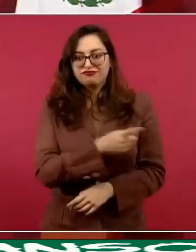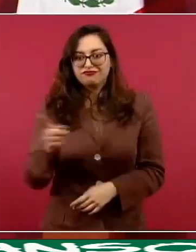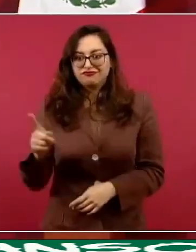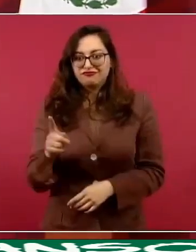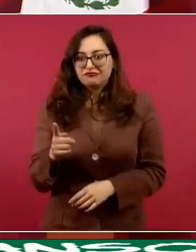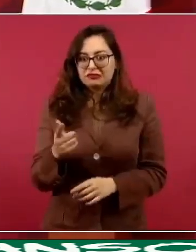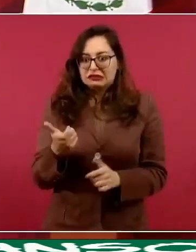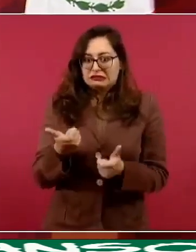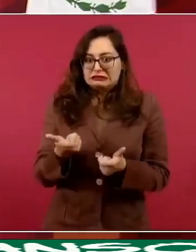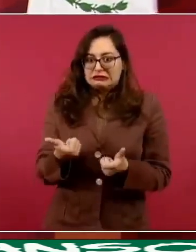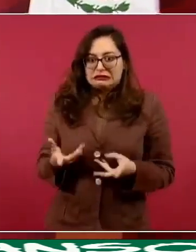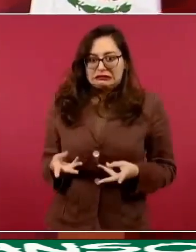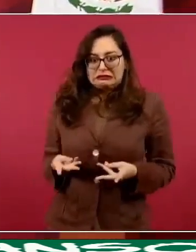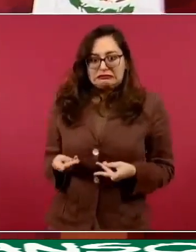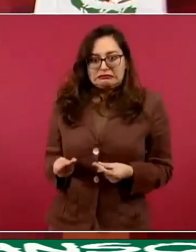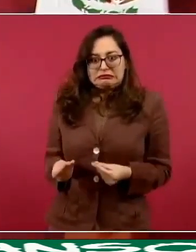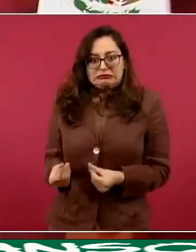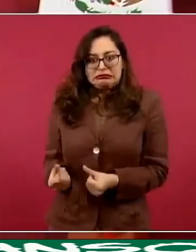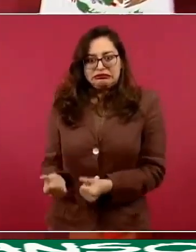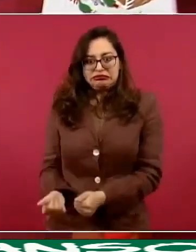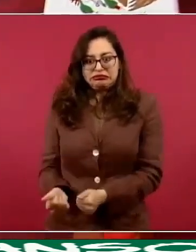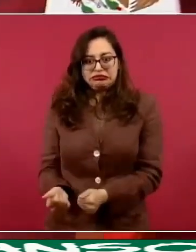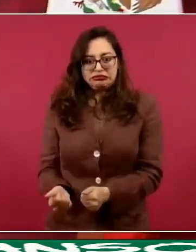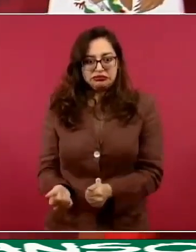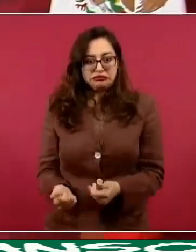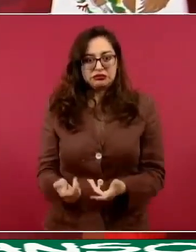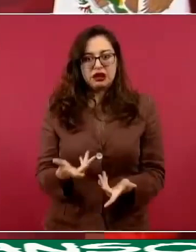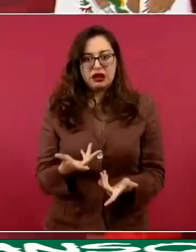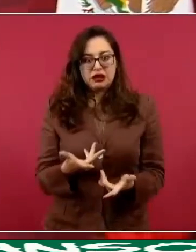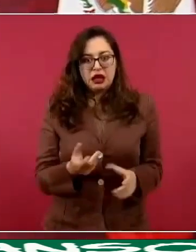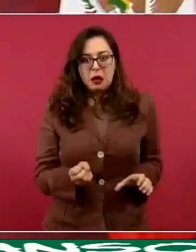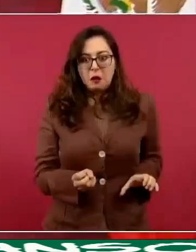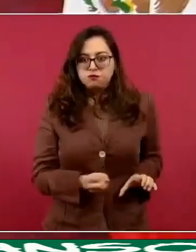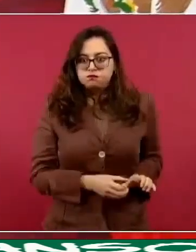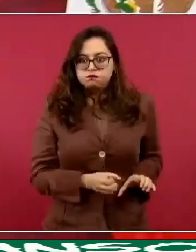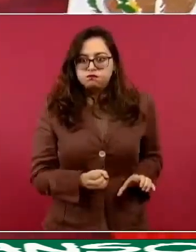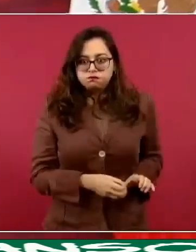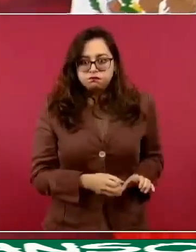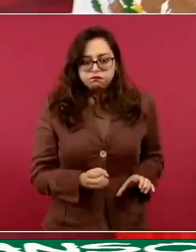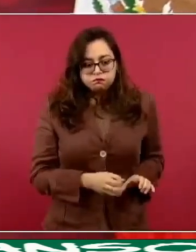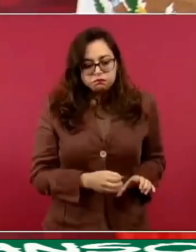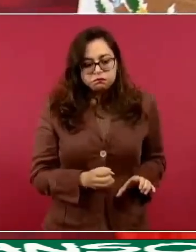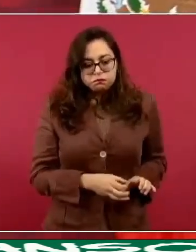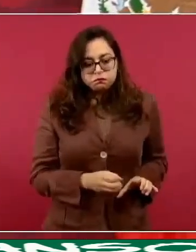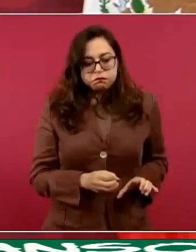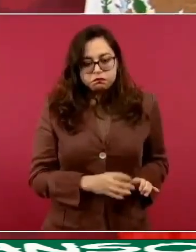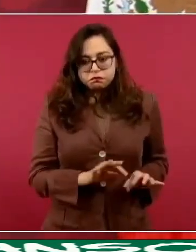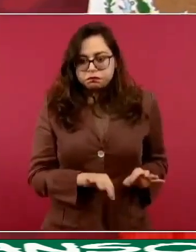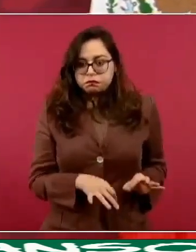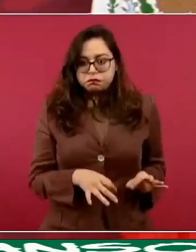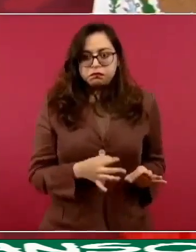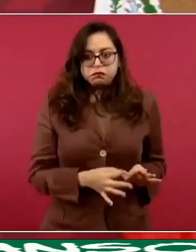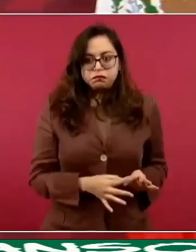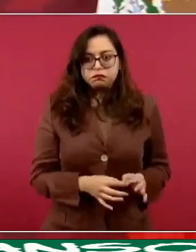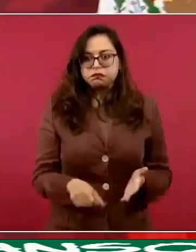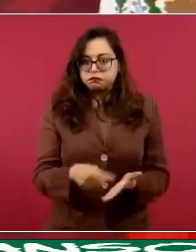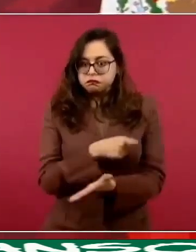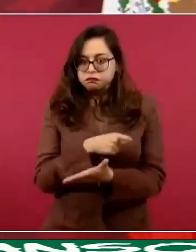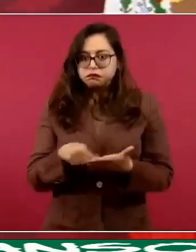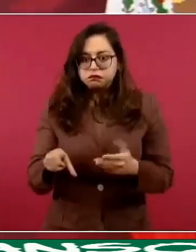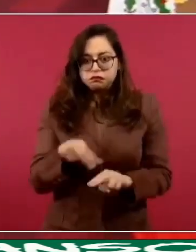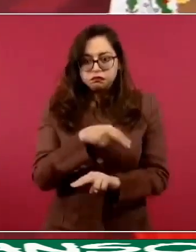durante mucho tiempo para poder comprar sus boletos. La verdad